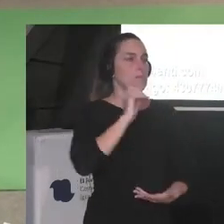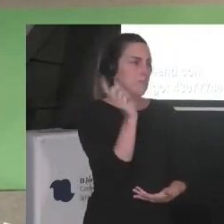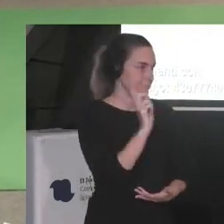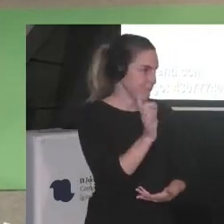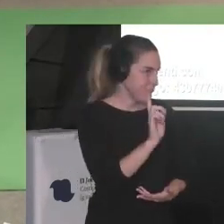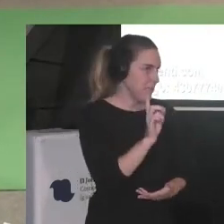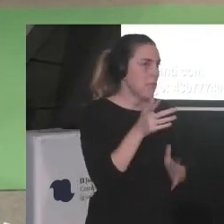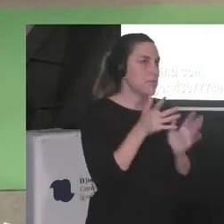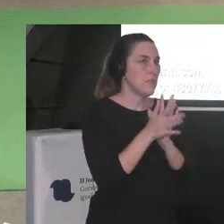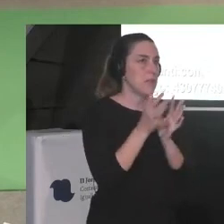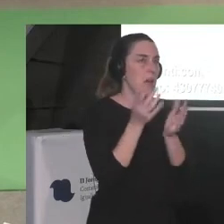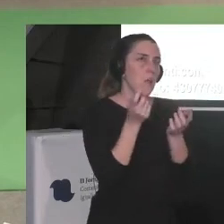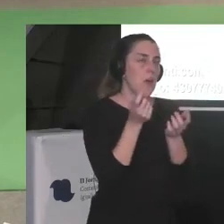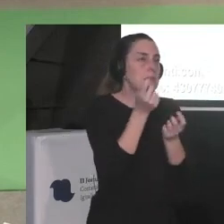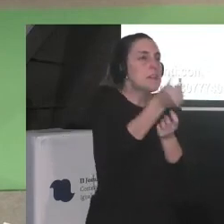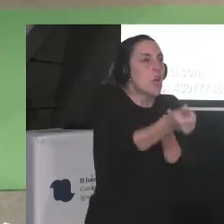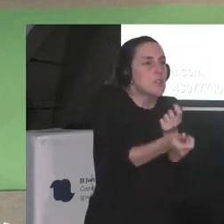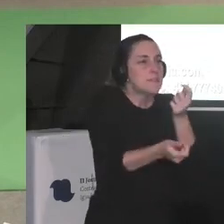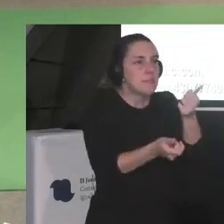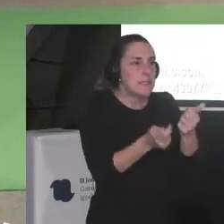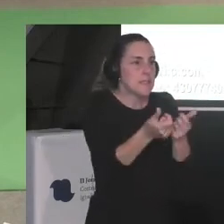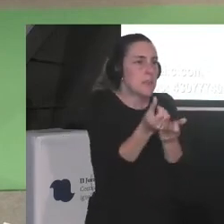especie de dosificación también ¿no?